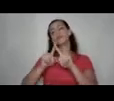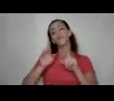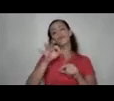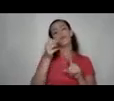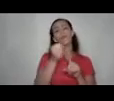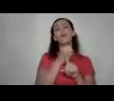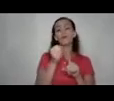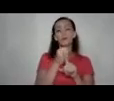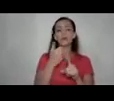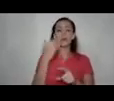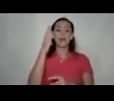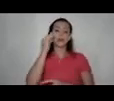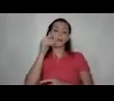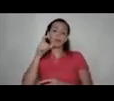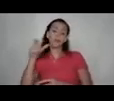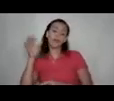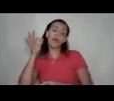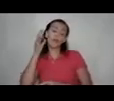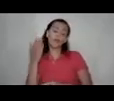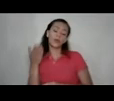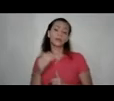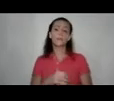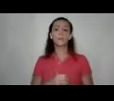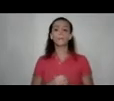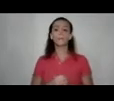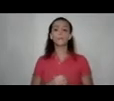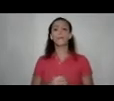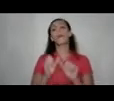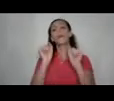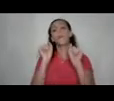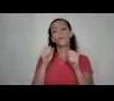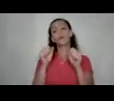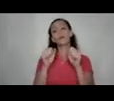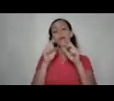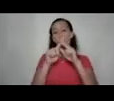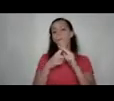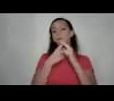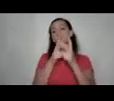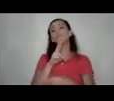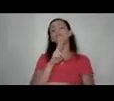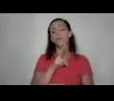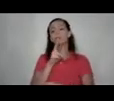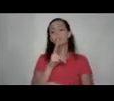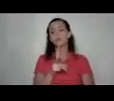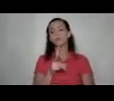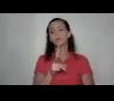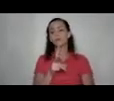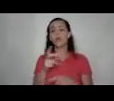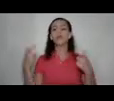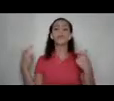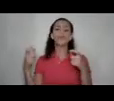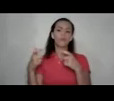violencia que experimentan experimentamos las mujeres podrían empezar realmente a reducirse